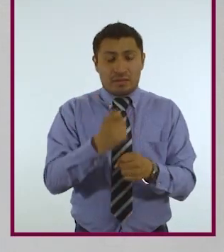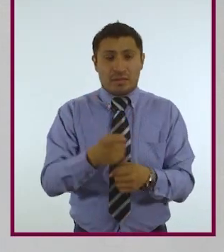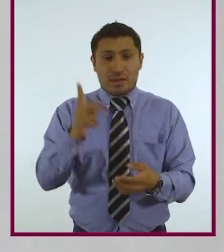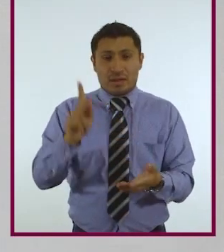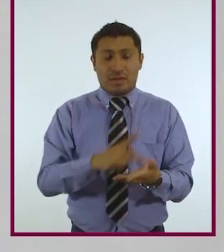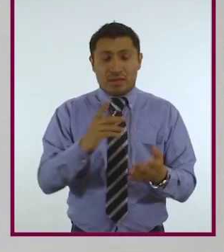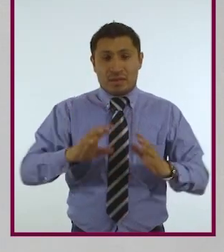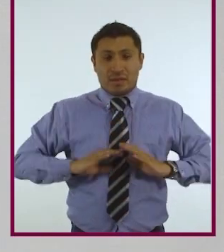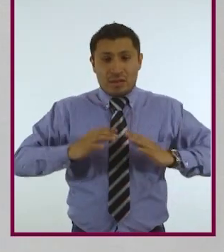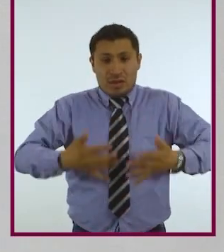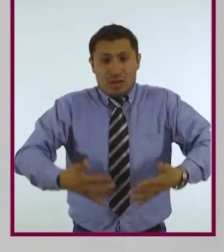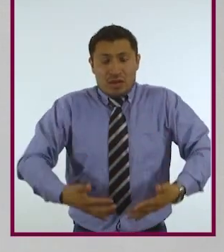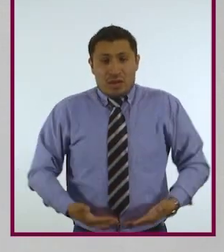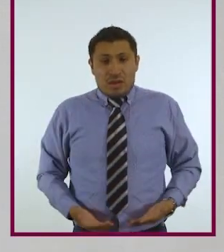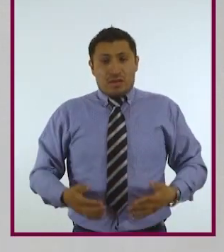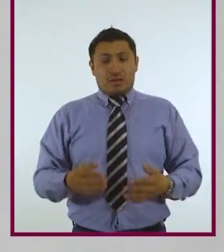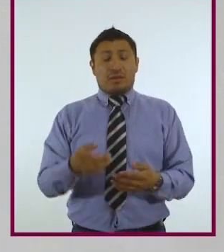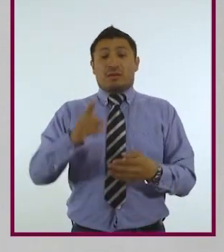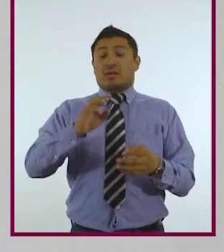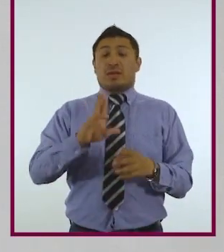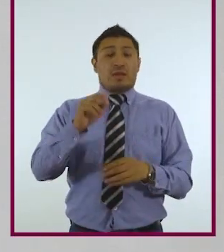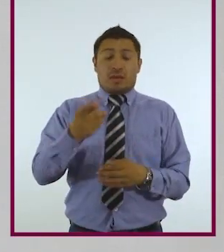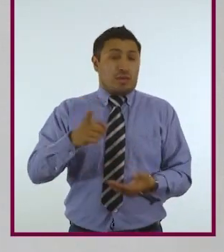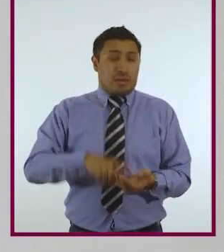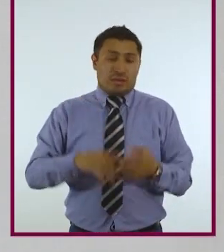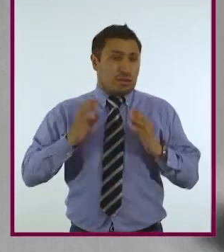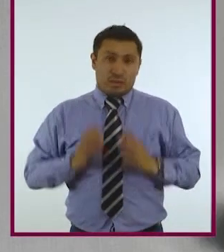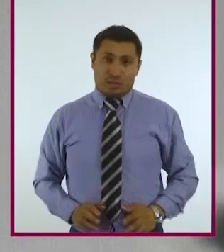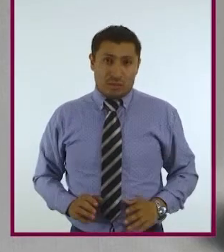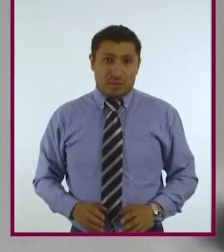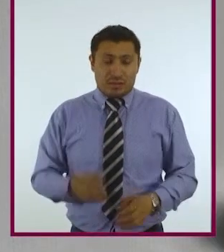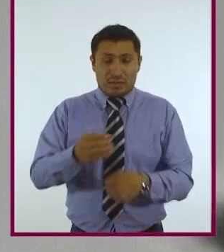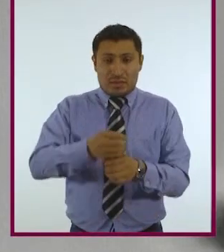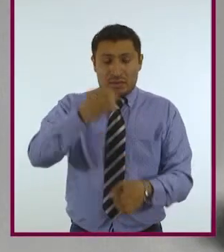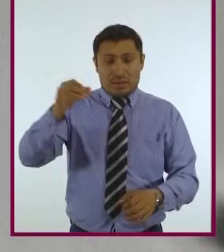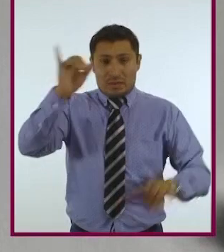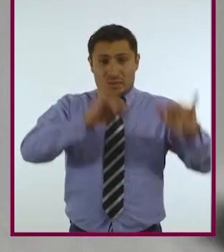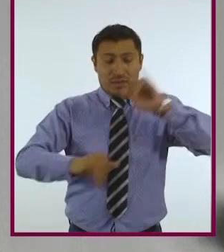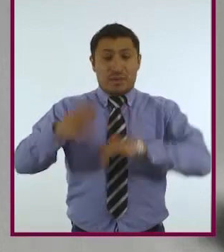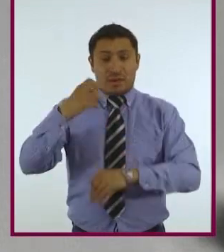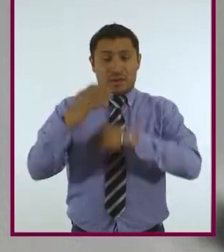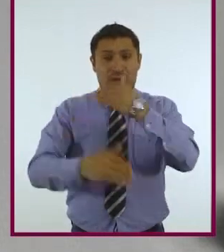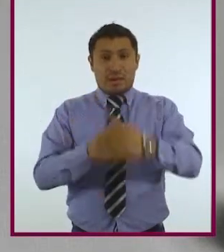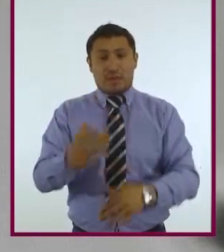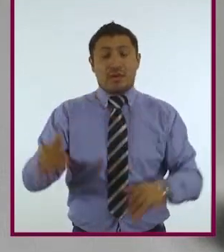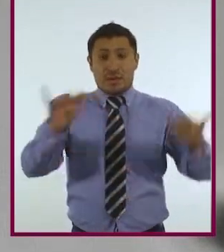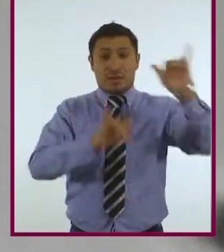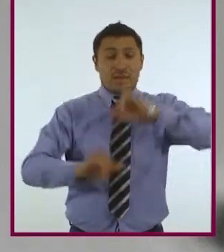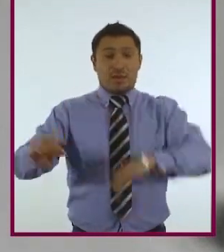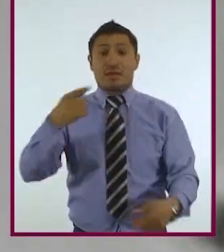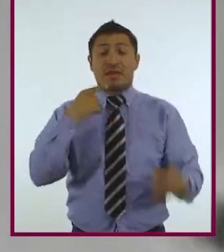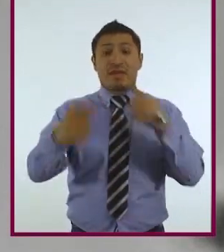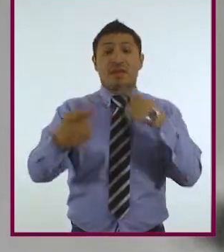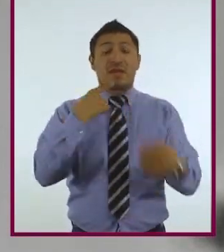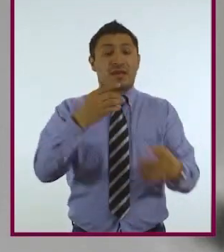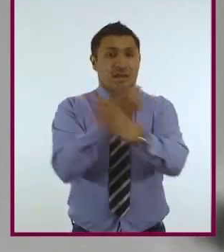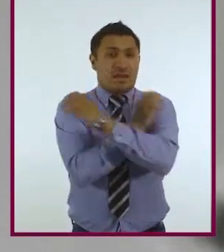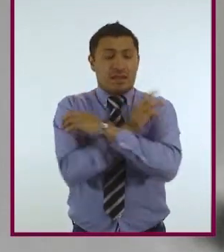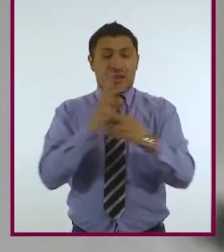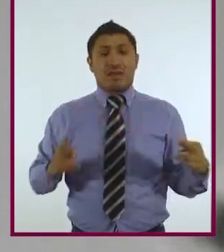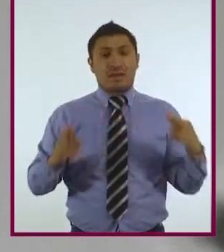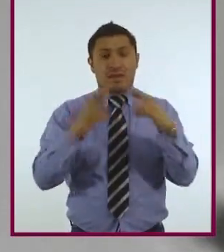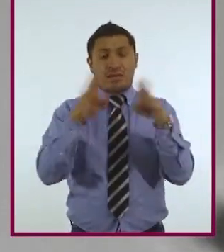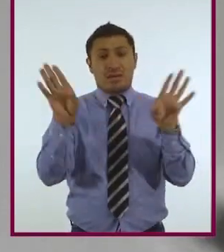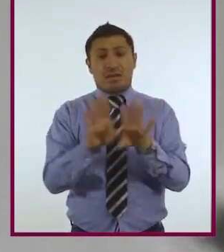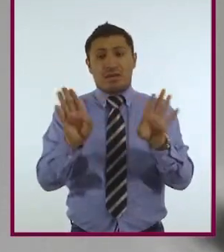fecundación de un hombre en humano fuera del útero de una mujer. Este avance médico-científico desató un fuerte debate ético-religioso